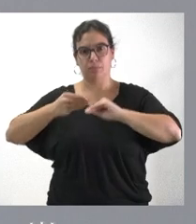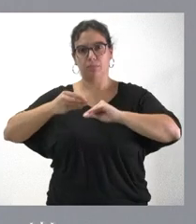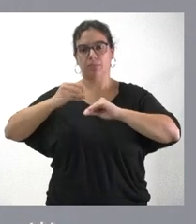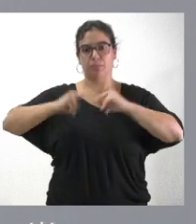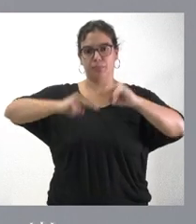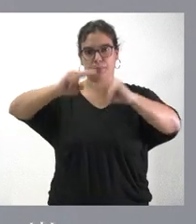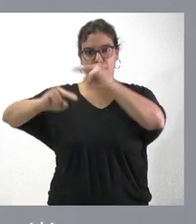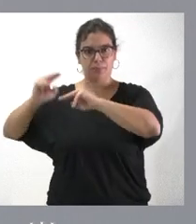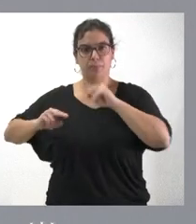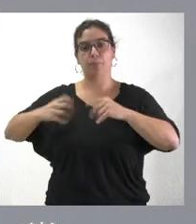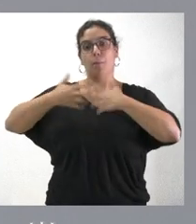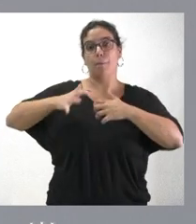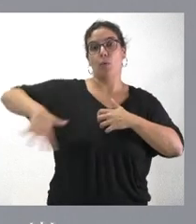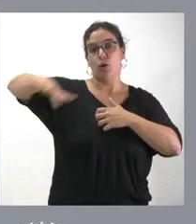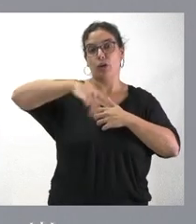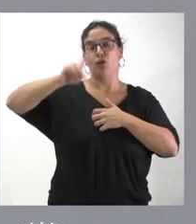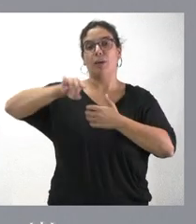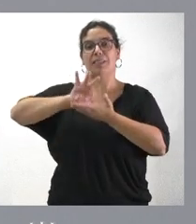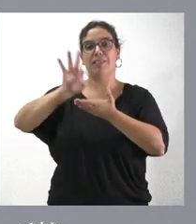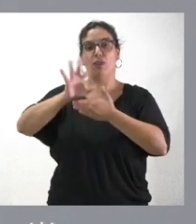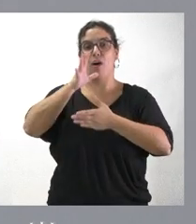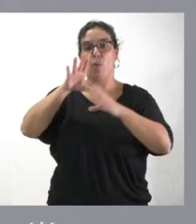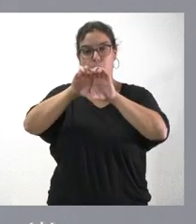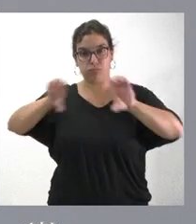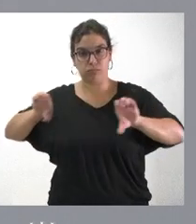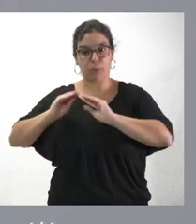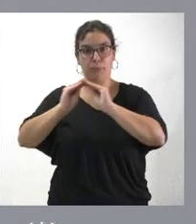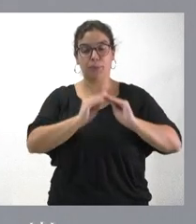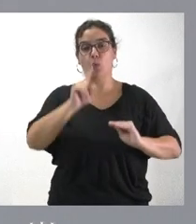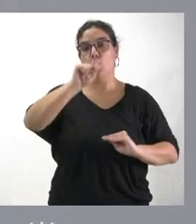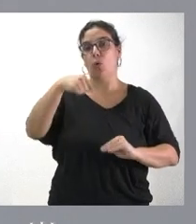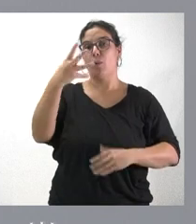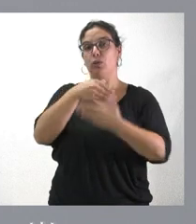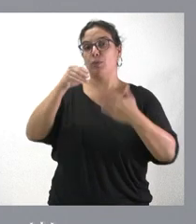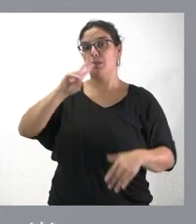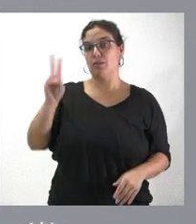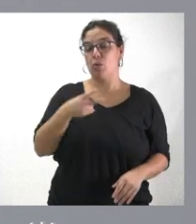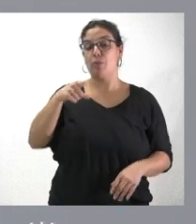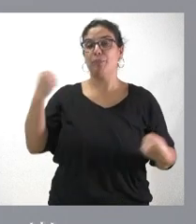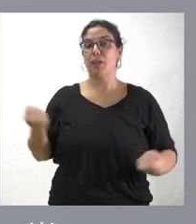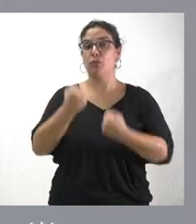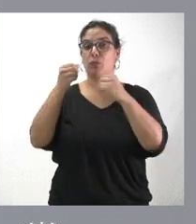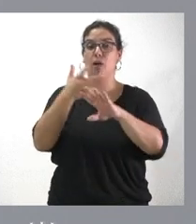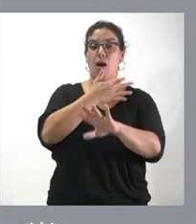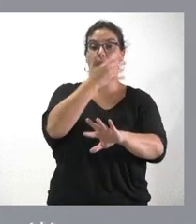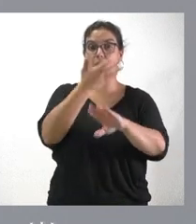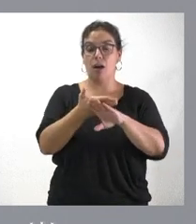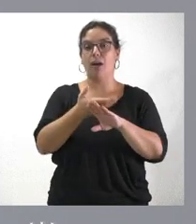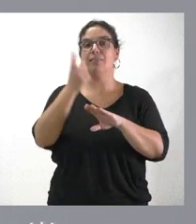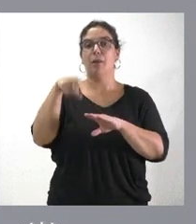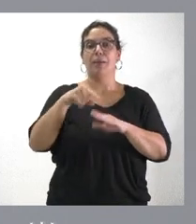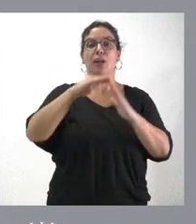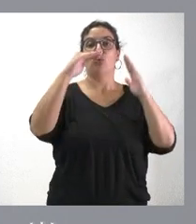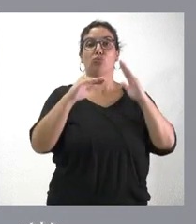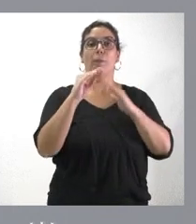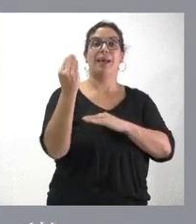este polígono, así como los servicios de abastecimiento de agua, por un importe de 1,4 millones de euros. Actuaciones que se suman a la subestación eléctrica